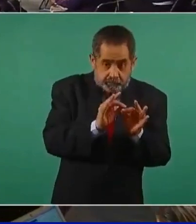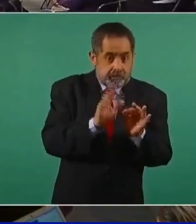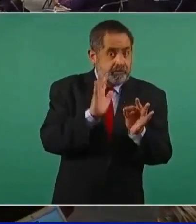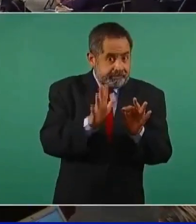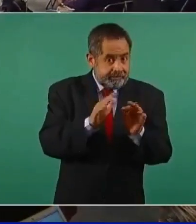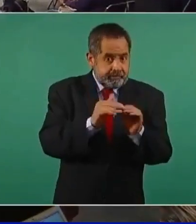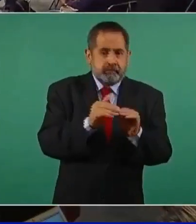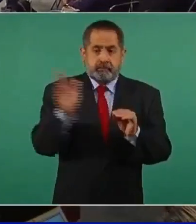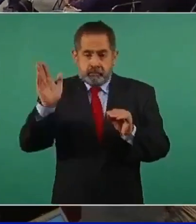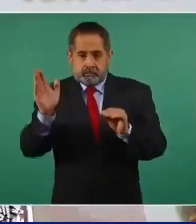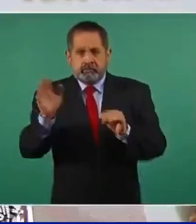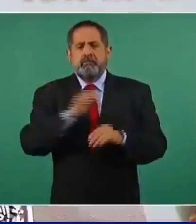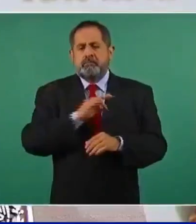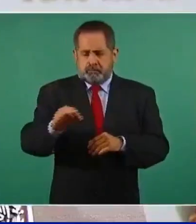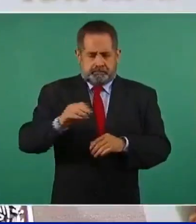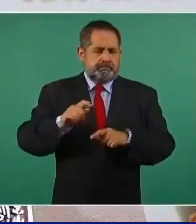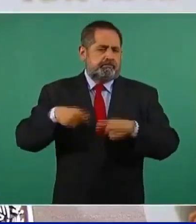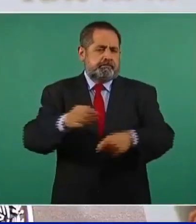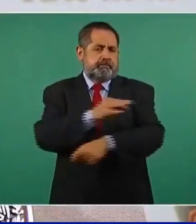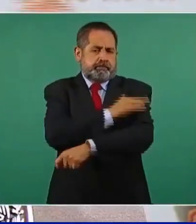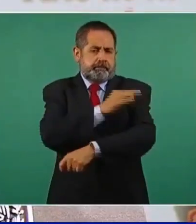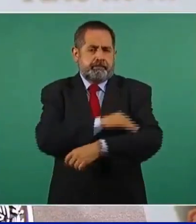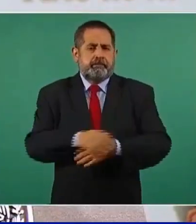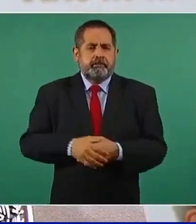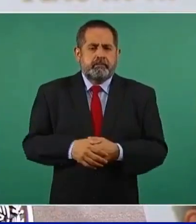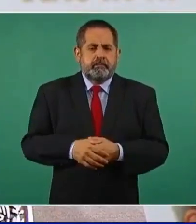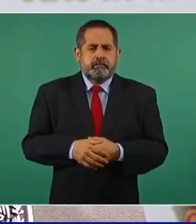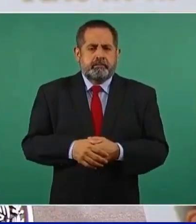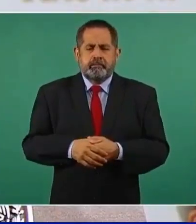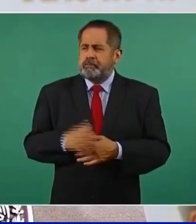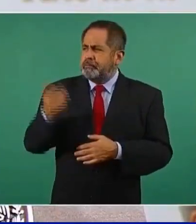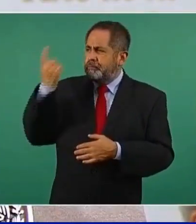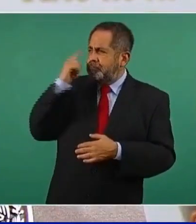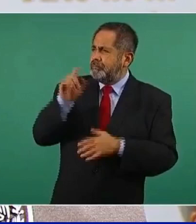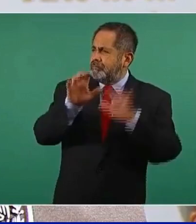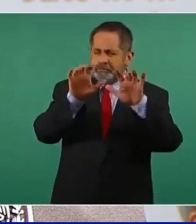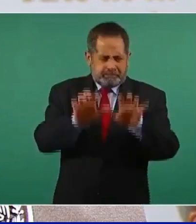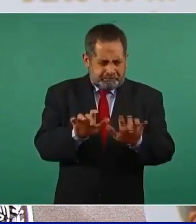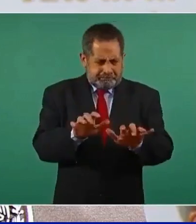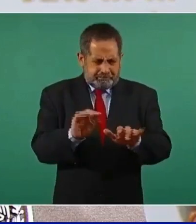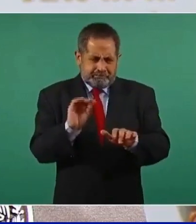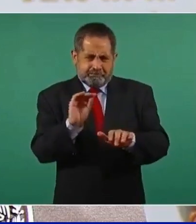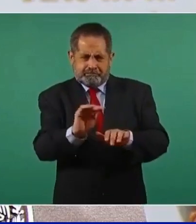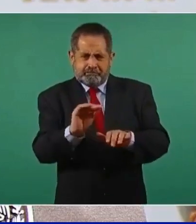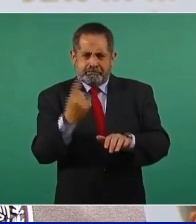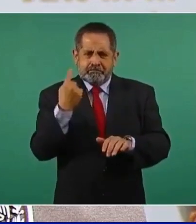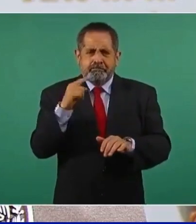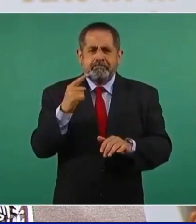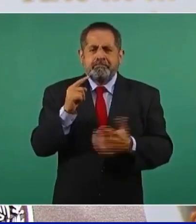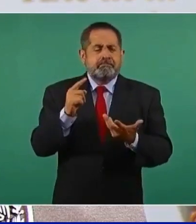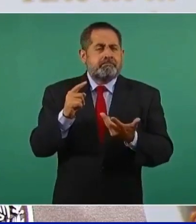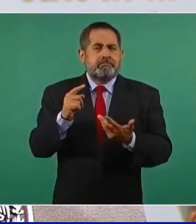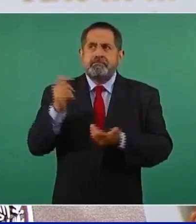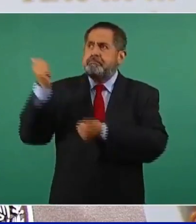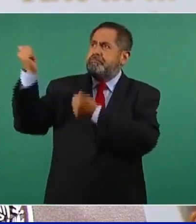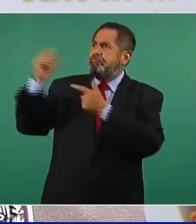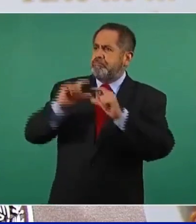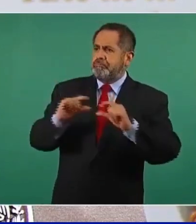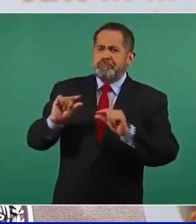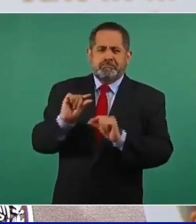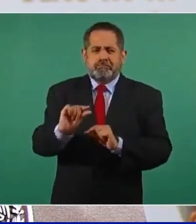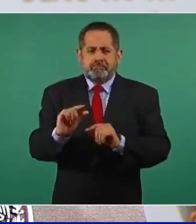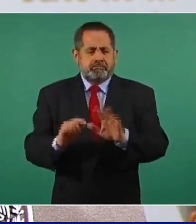Una de las inquietudes que pudiera generar es por qué nos piden que nos registremos si, por ejemplo, esta semana están diciendo que van a llegar menos vacunas.